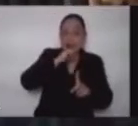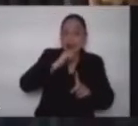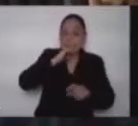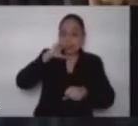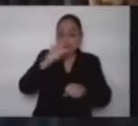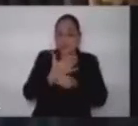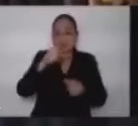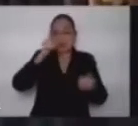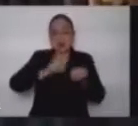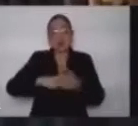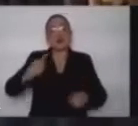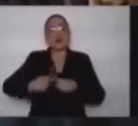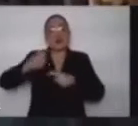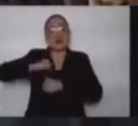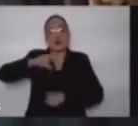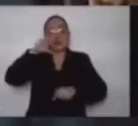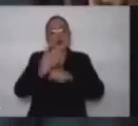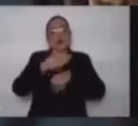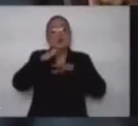de internet